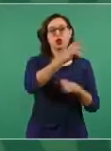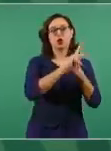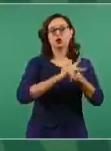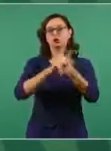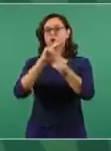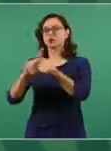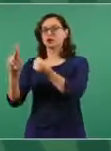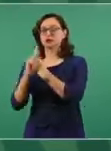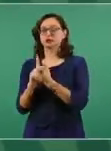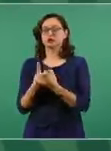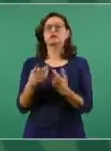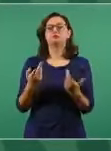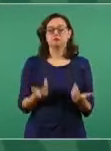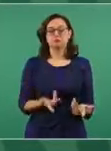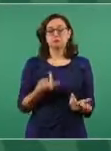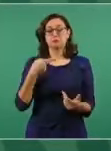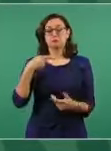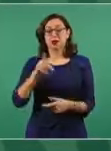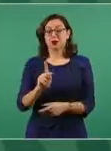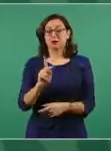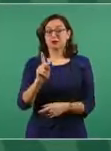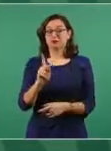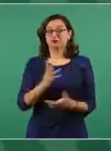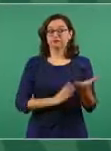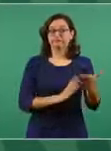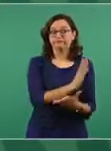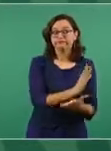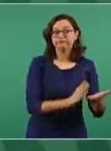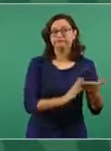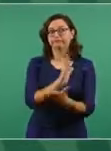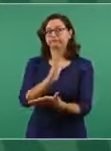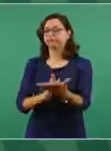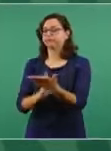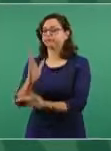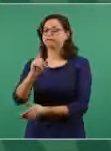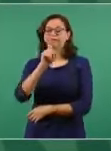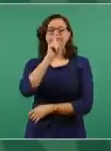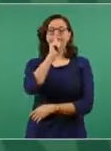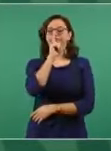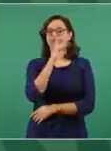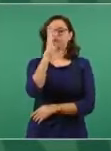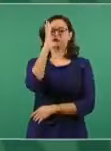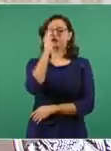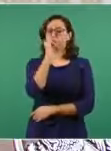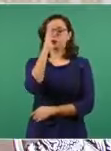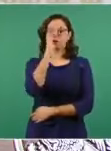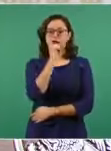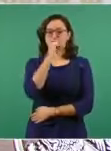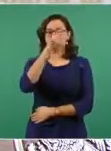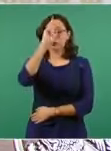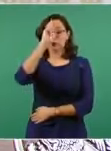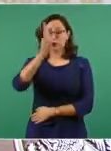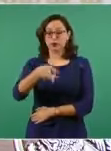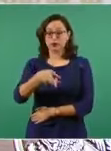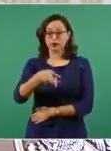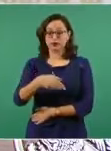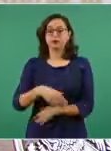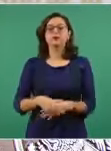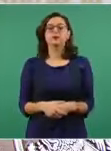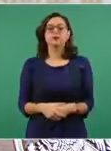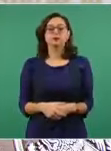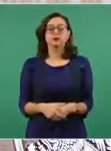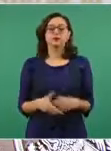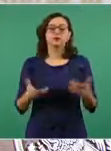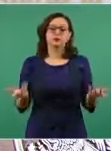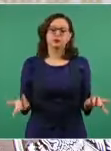intervengamos en asuntos de otros países, para que